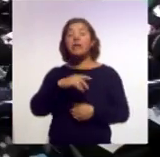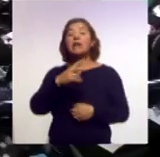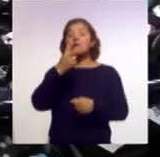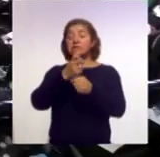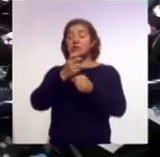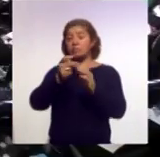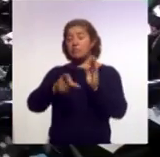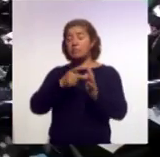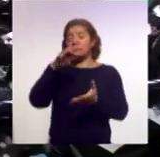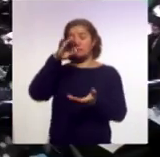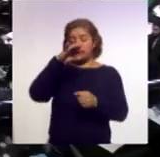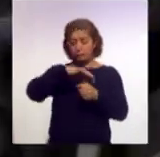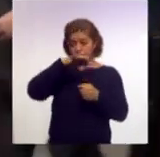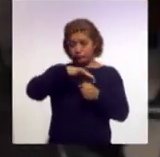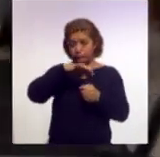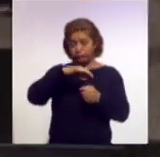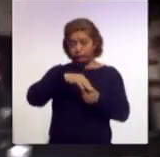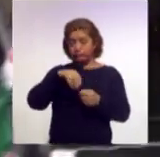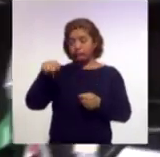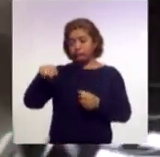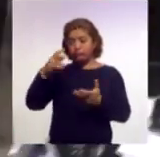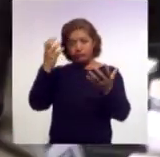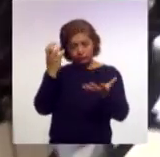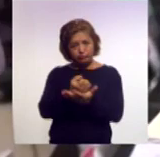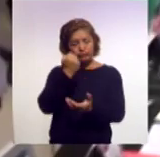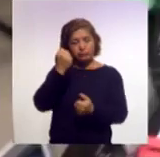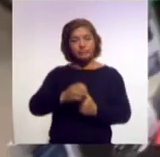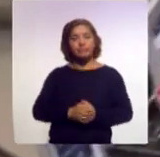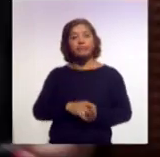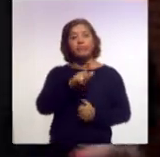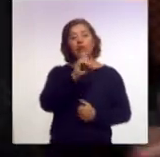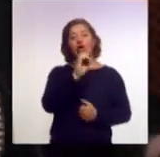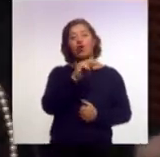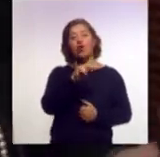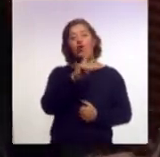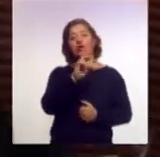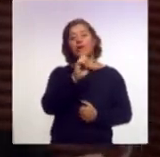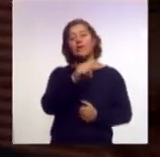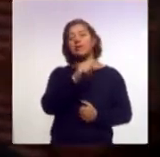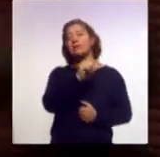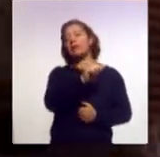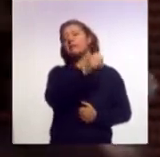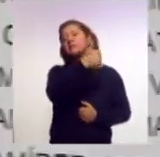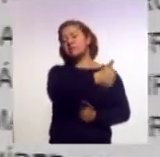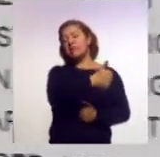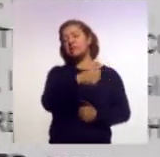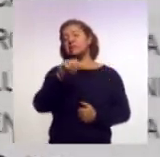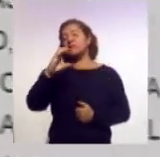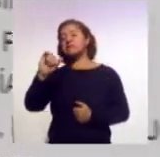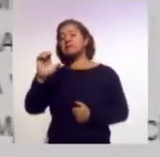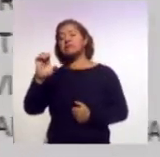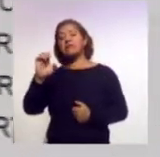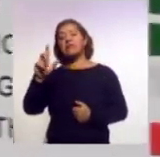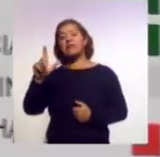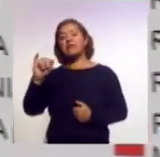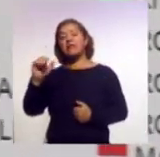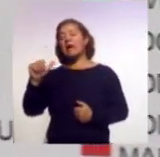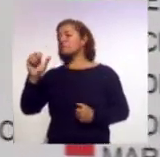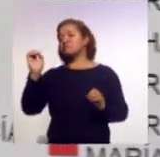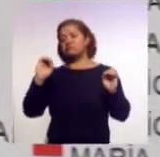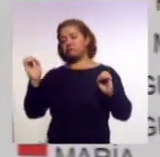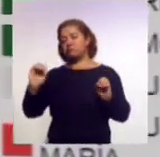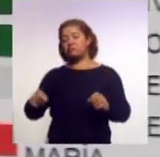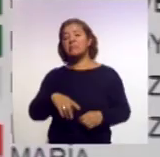cuando alcanzó la mayoría calificada. Loretta Ortiz obtuvo seis votos y se le amaya ninguno. Además, se registraron 19